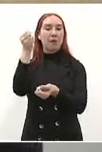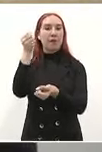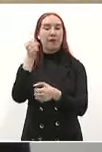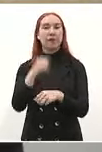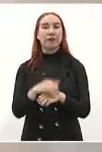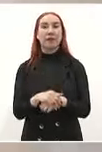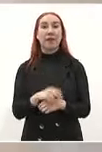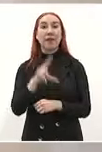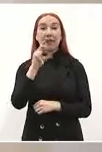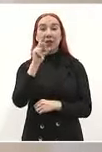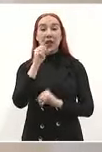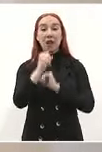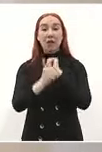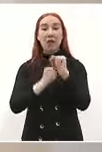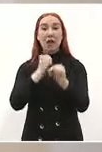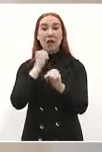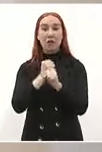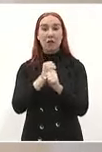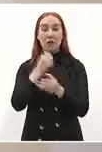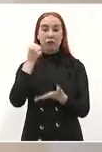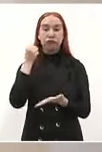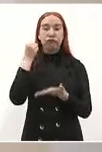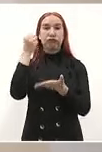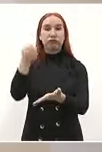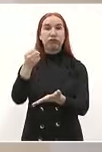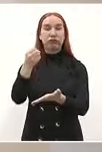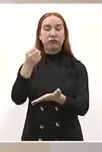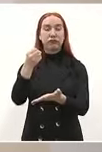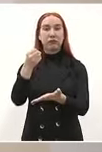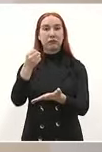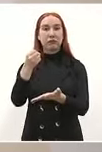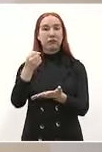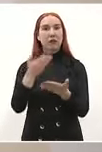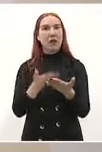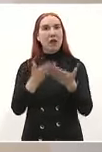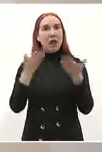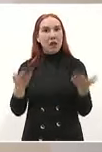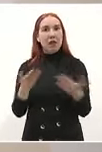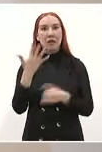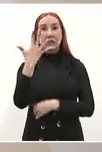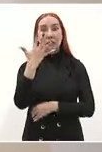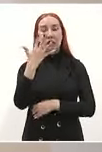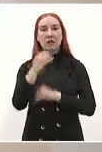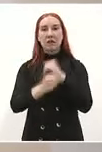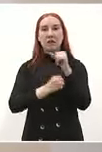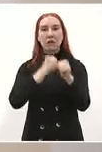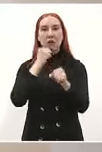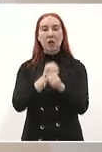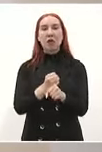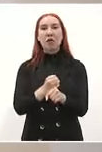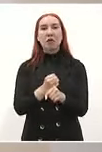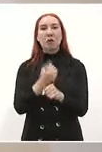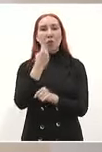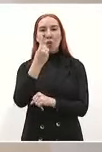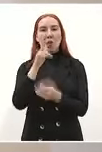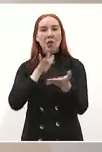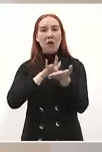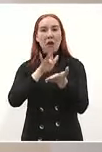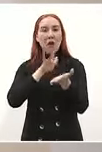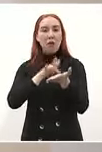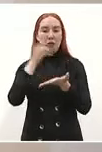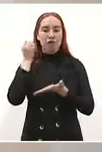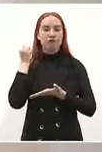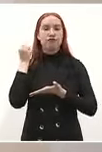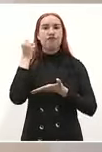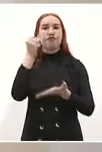años para los jóvenes de México ahora en 5 años un solo programa este jóvenes